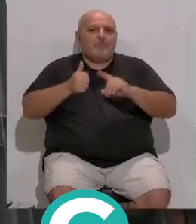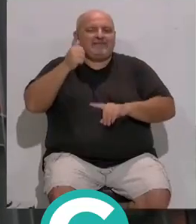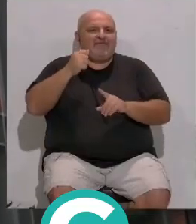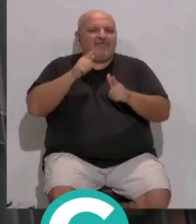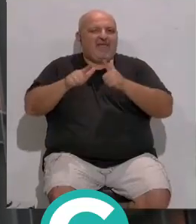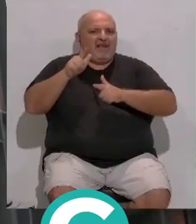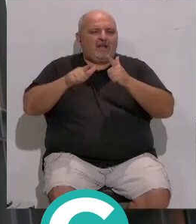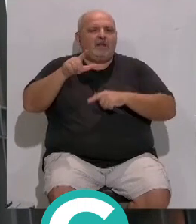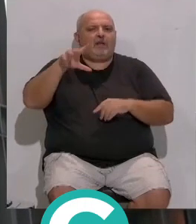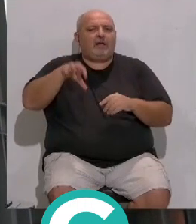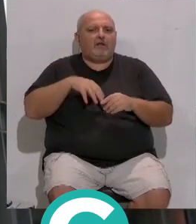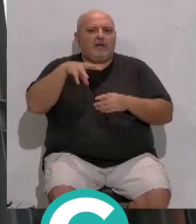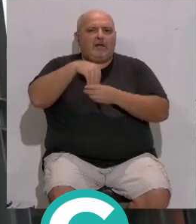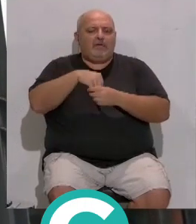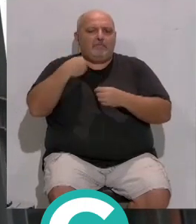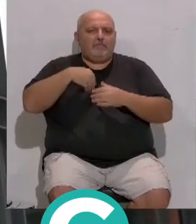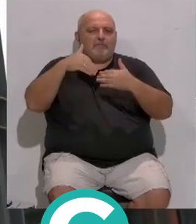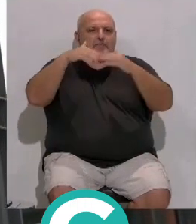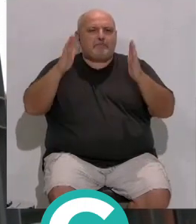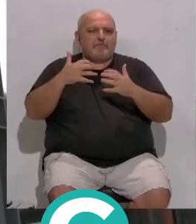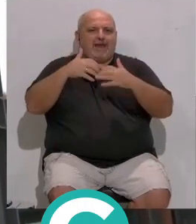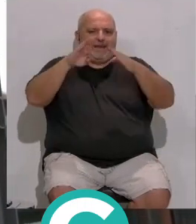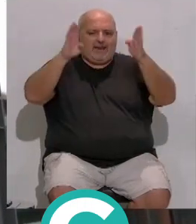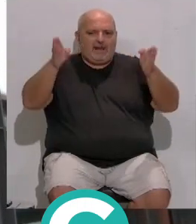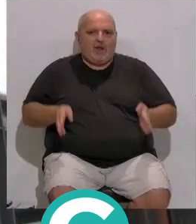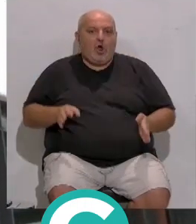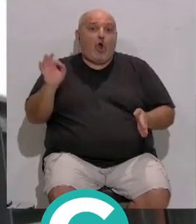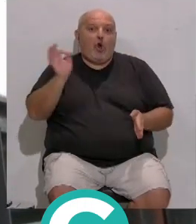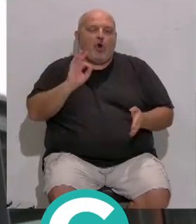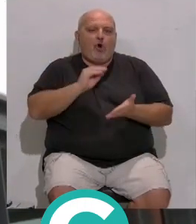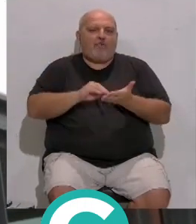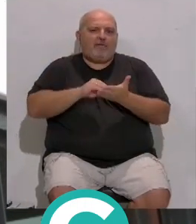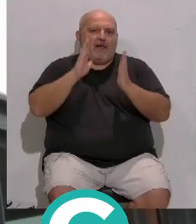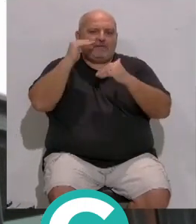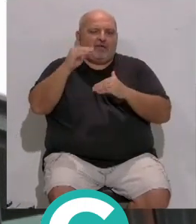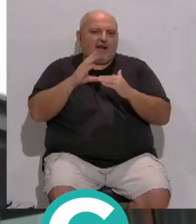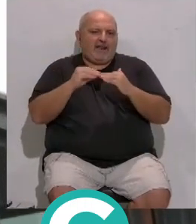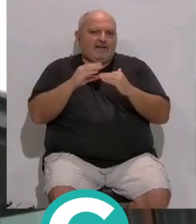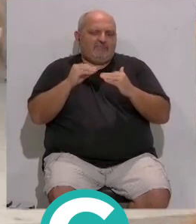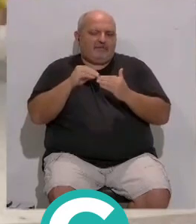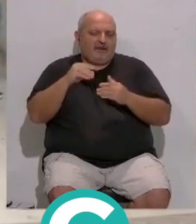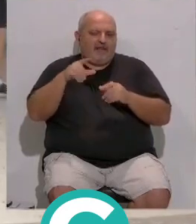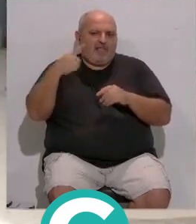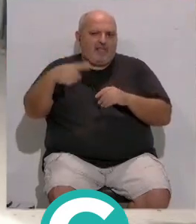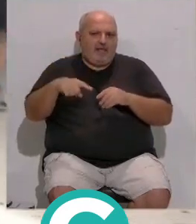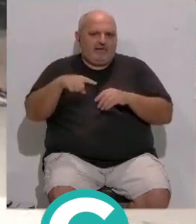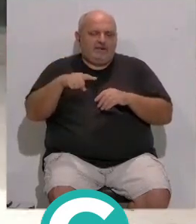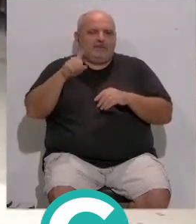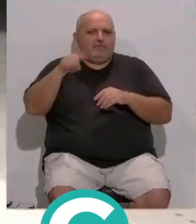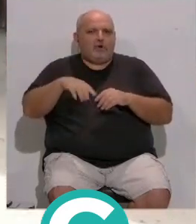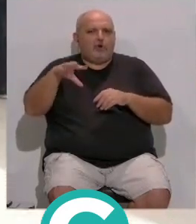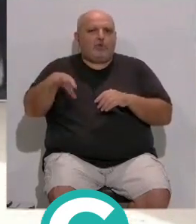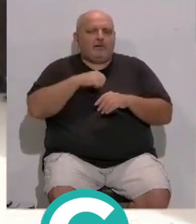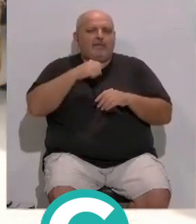...se adquiere y se recarga... ...en las máquinas expendedoras... ...o en las oficinas de atención al cliente... ...en las estaciones... ...también se podrá